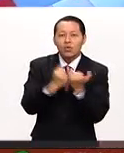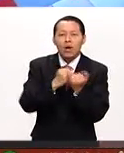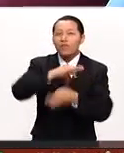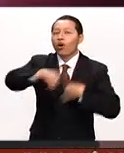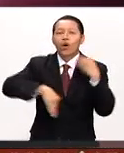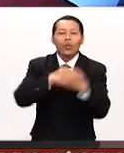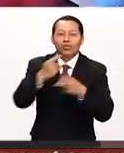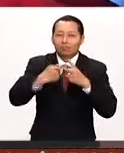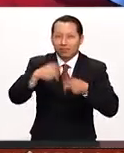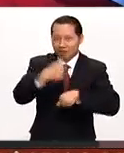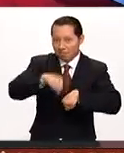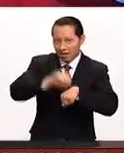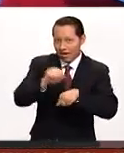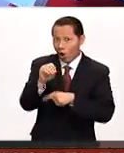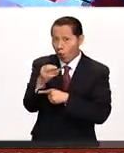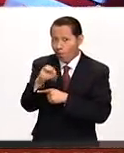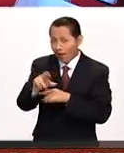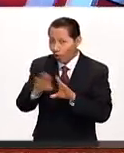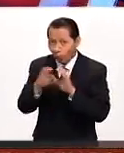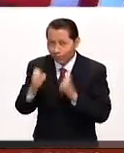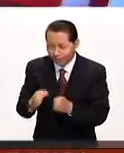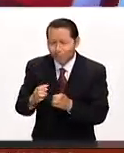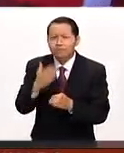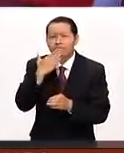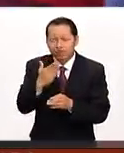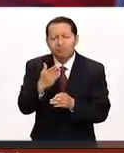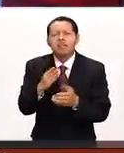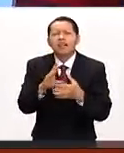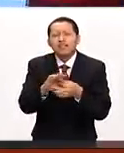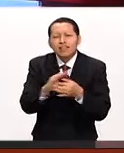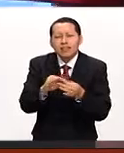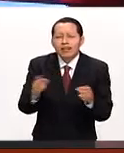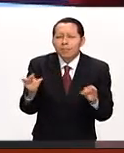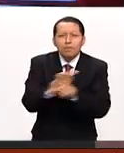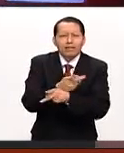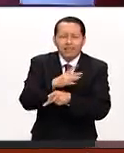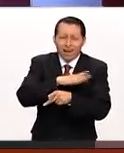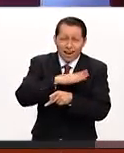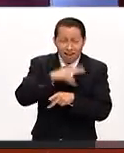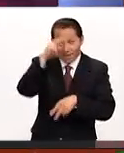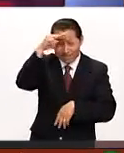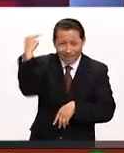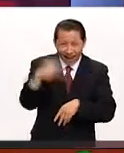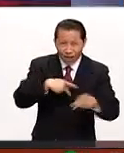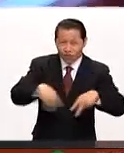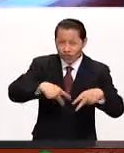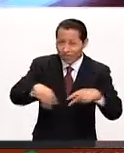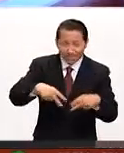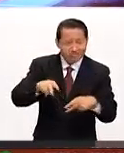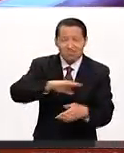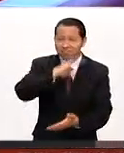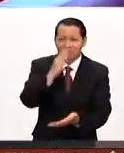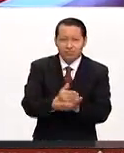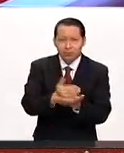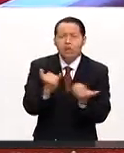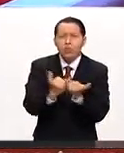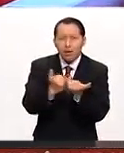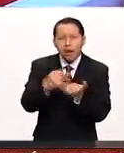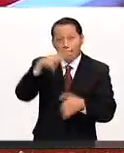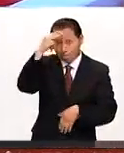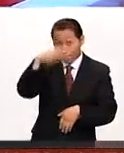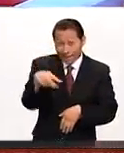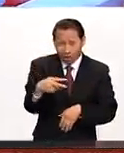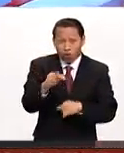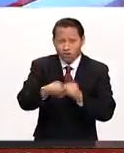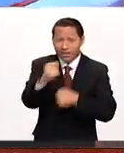inicio de semana. Omar, ¿cómo estás? Bueno, platiquemos de que por fin se terminó el verano futbolístico, pero arranca ya el torneo mexicano